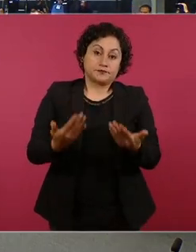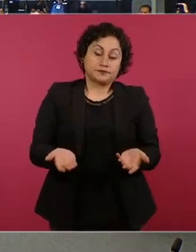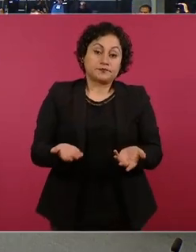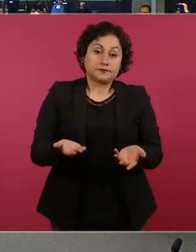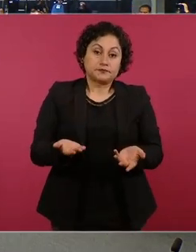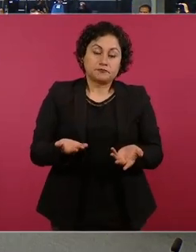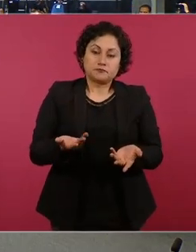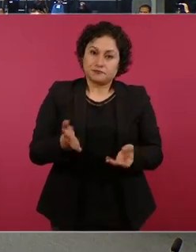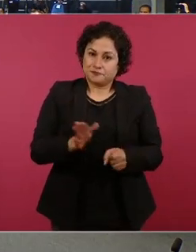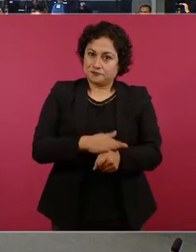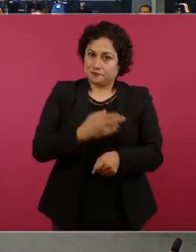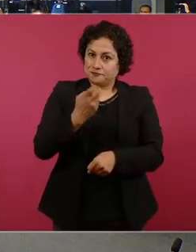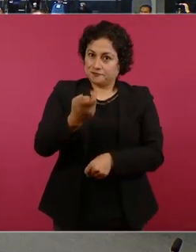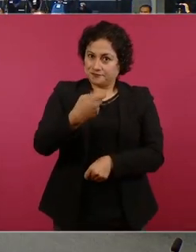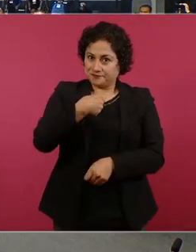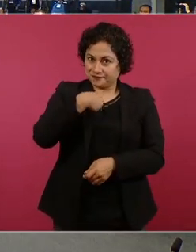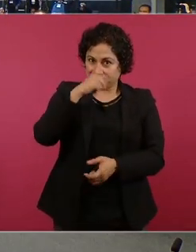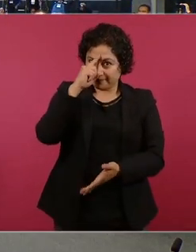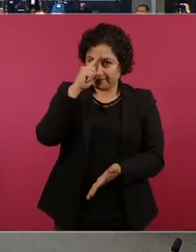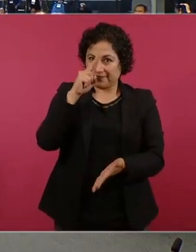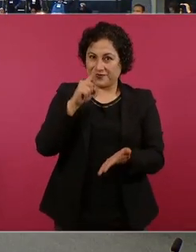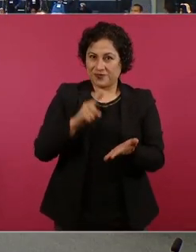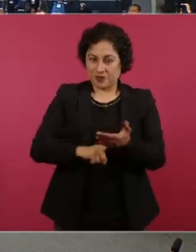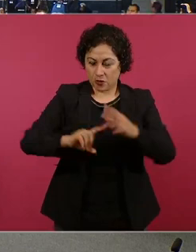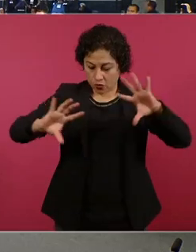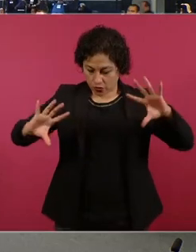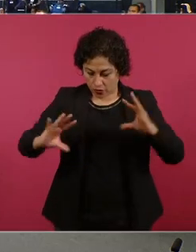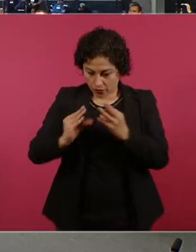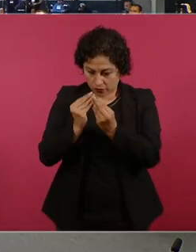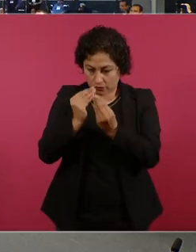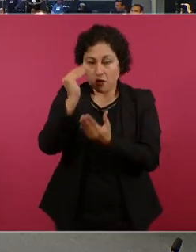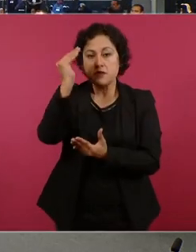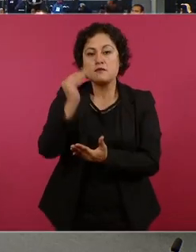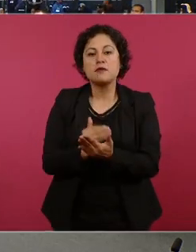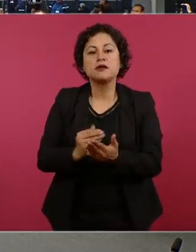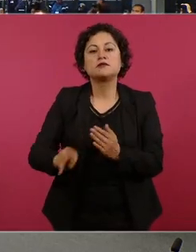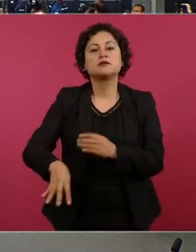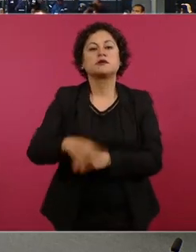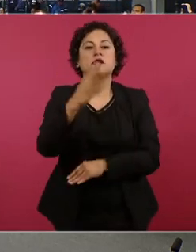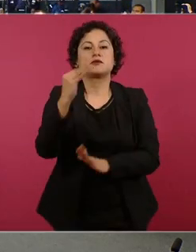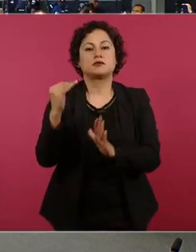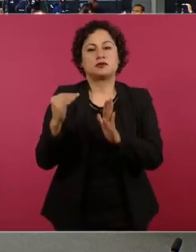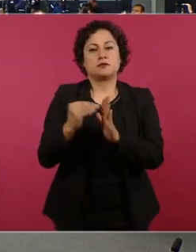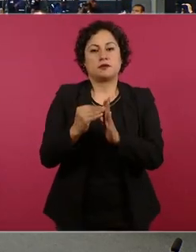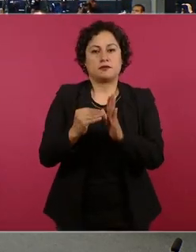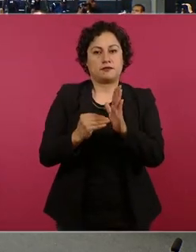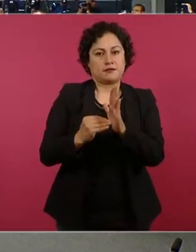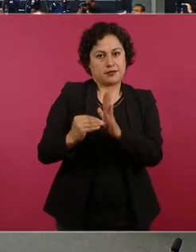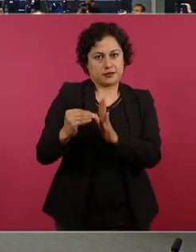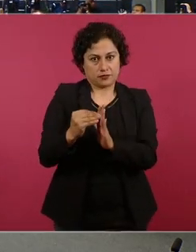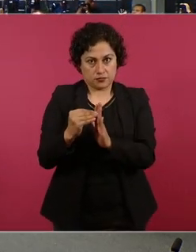creo que quedaba en 14 mil millones y entonces le pedí